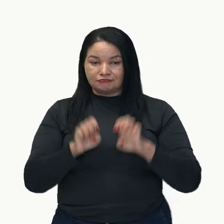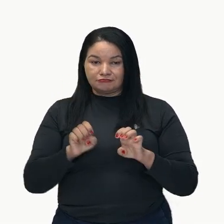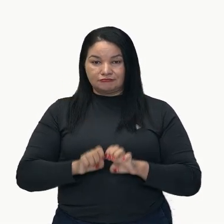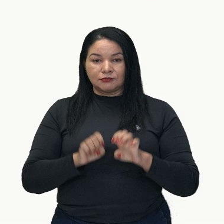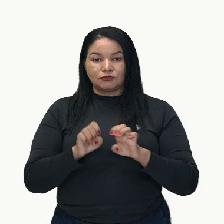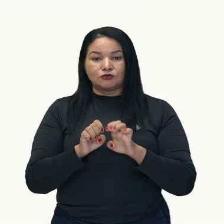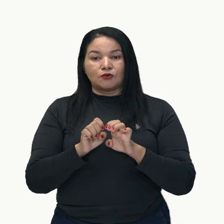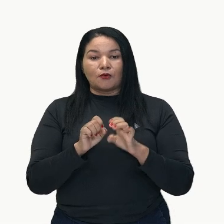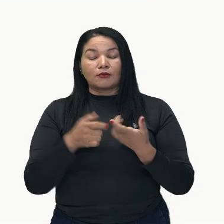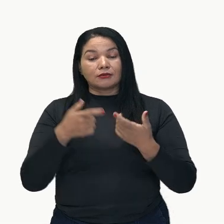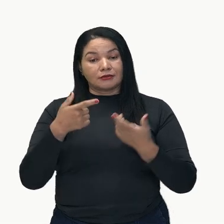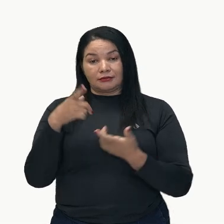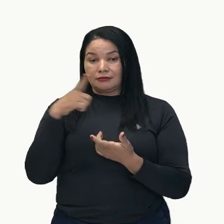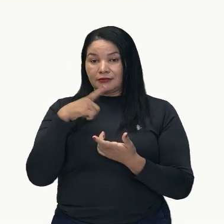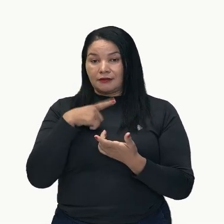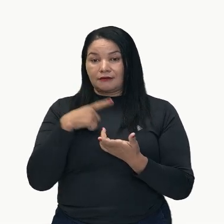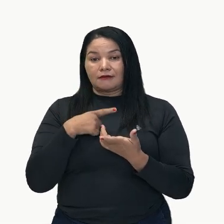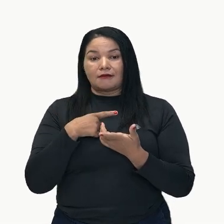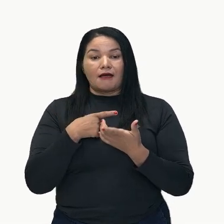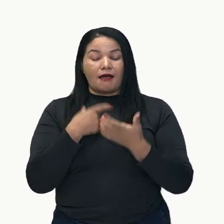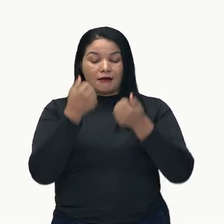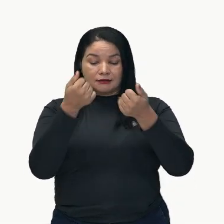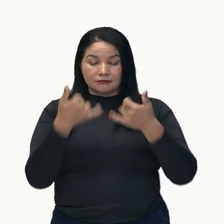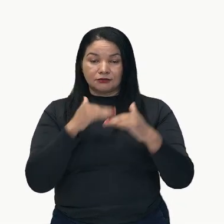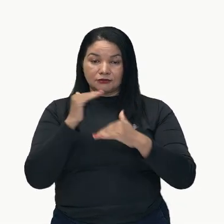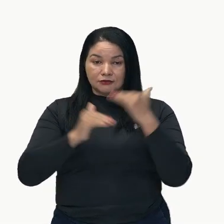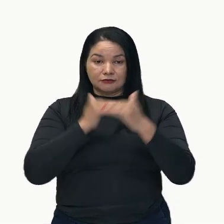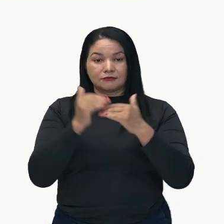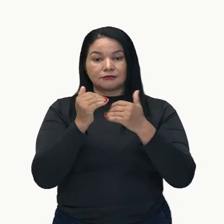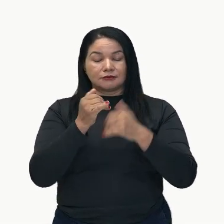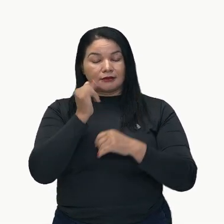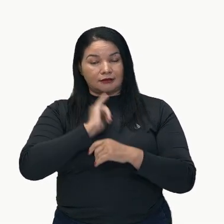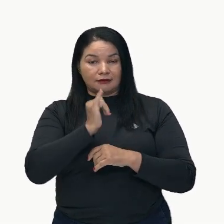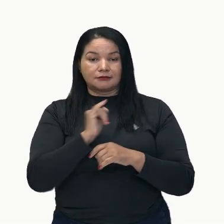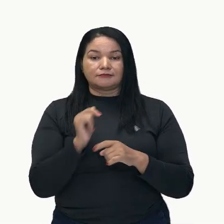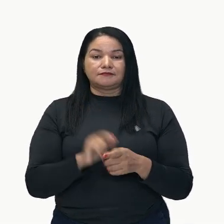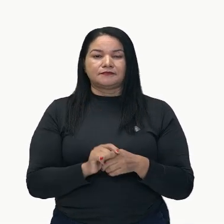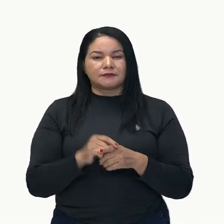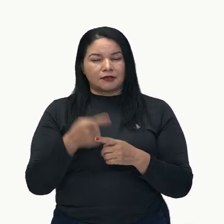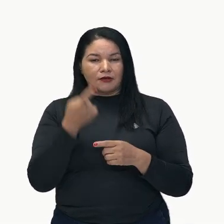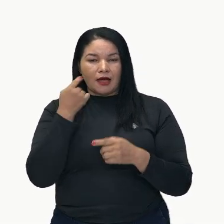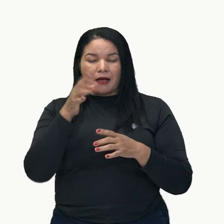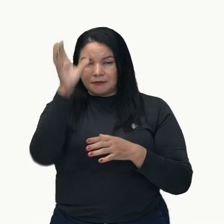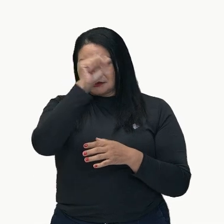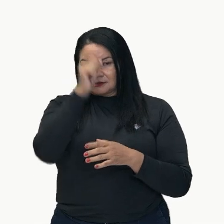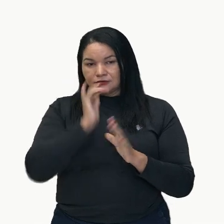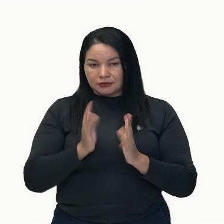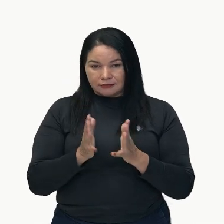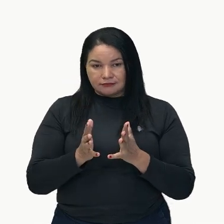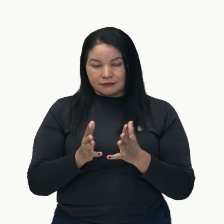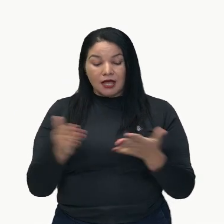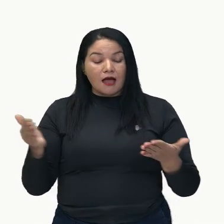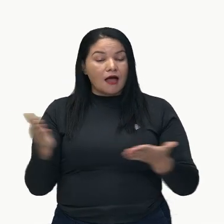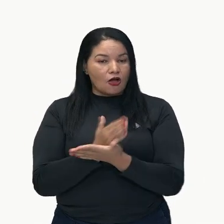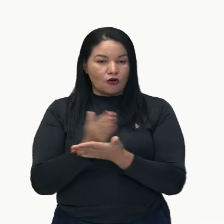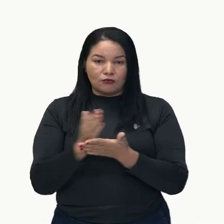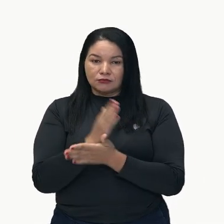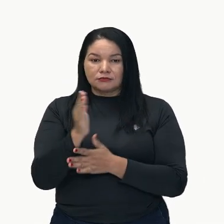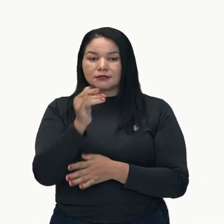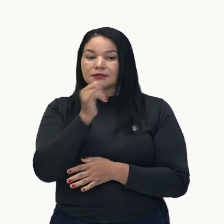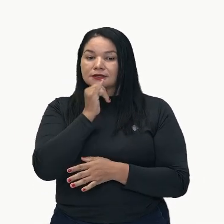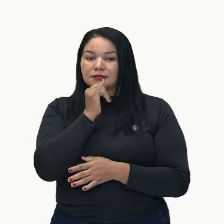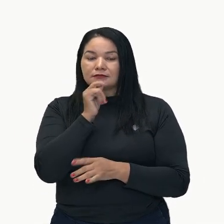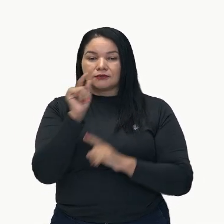narración, que a gente ya viu cuál es esa estructura. Algunos ejemplos son, ¿tá?